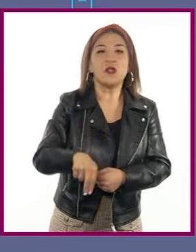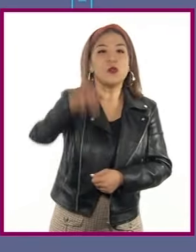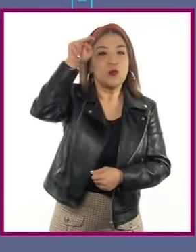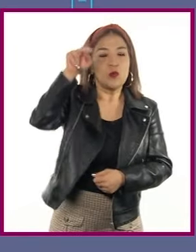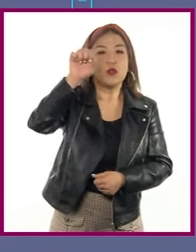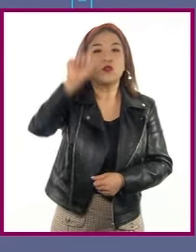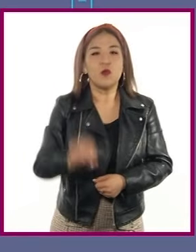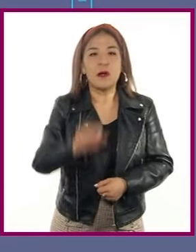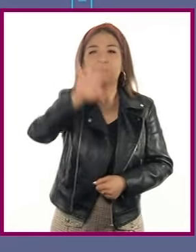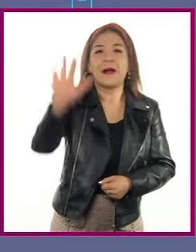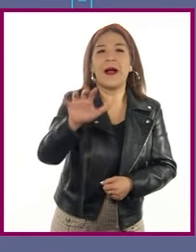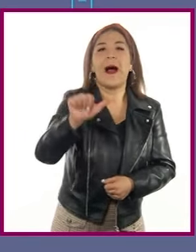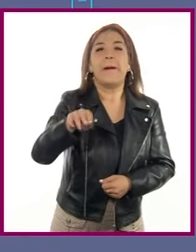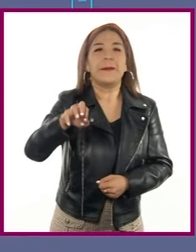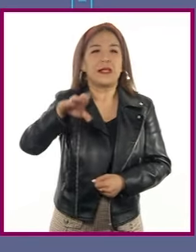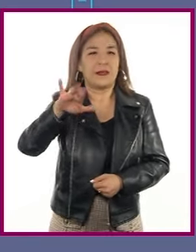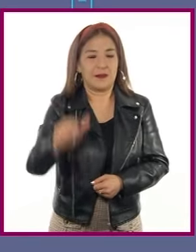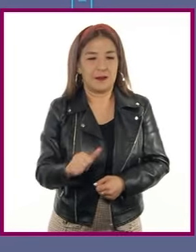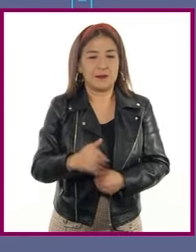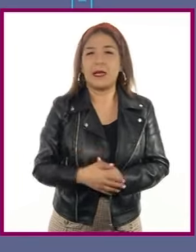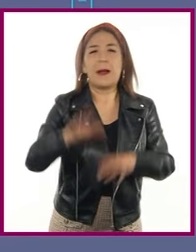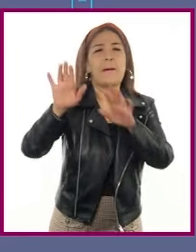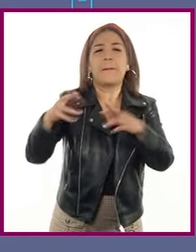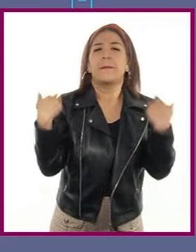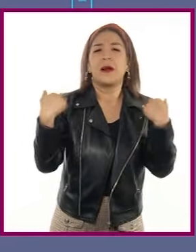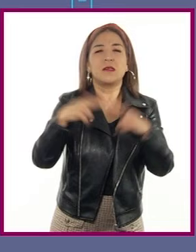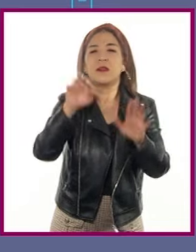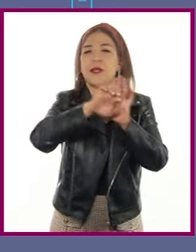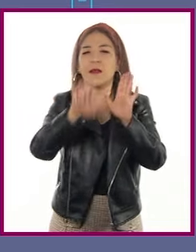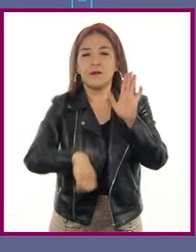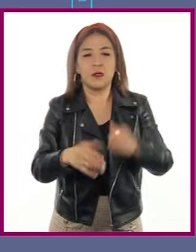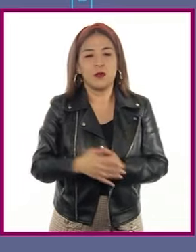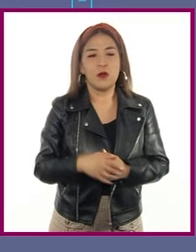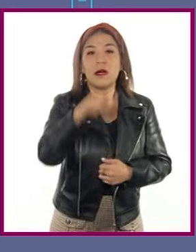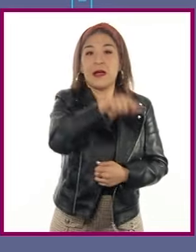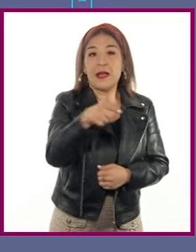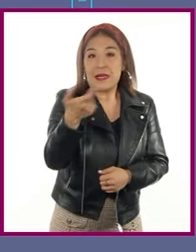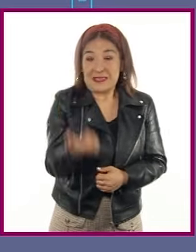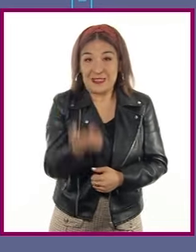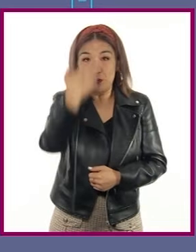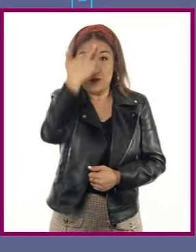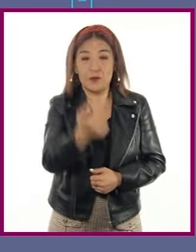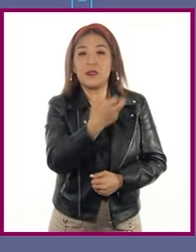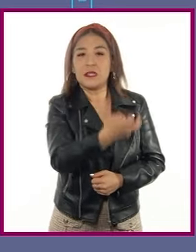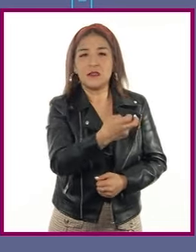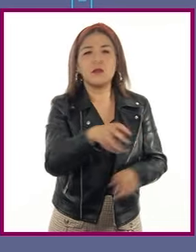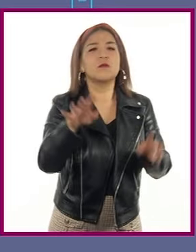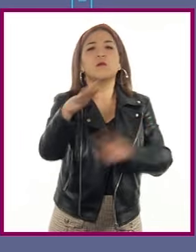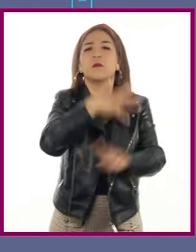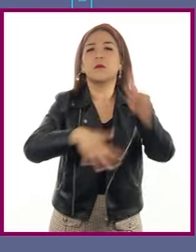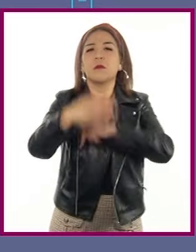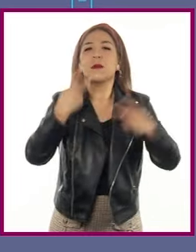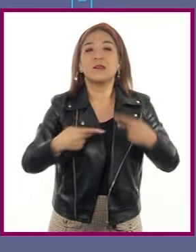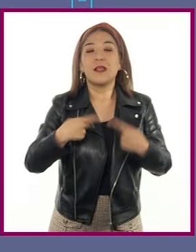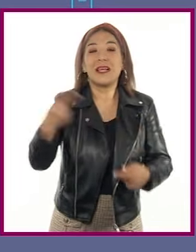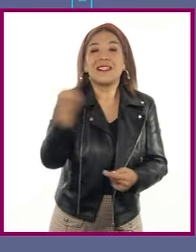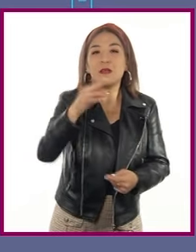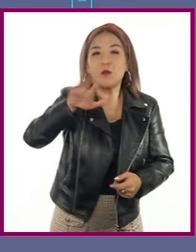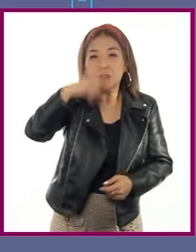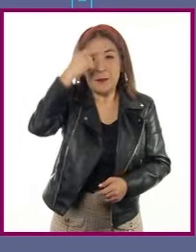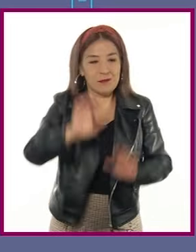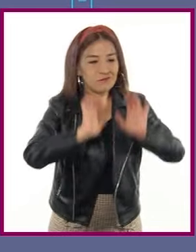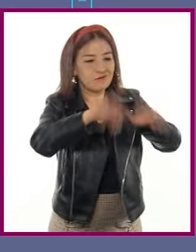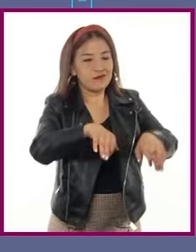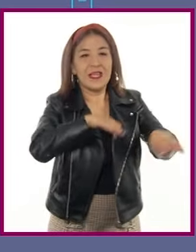América. Maestro, por ejemplo, en el caso de los factores económicos, la población busca fuentes de